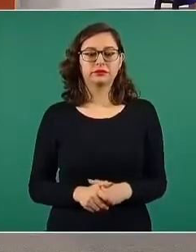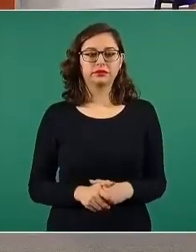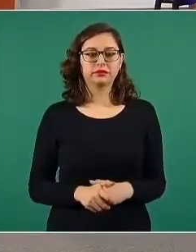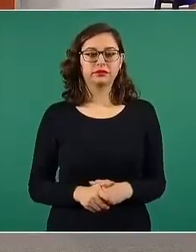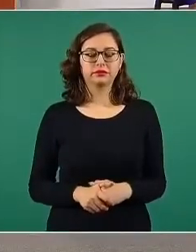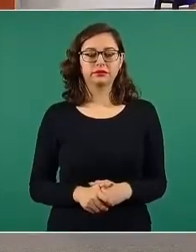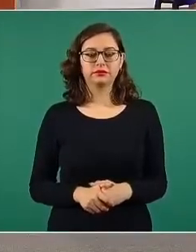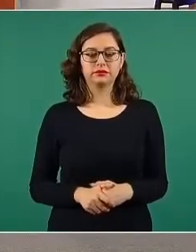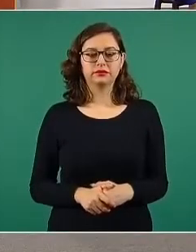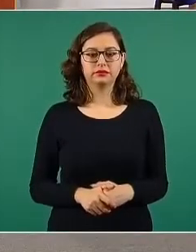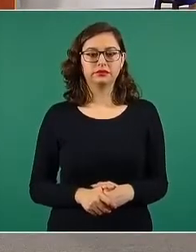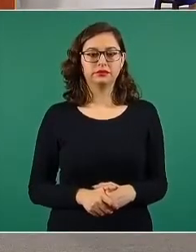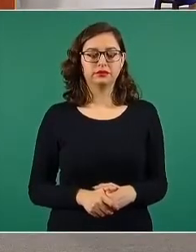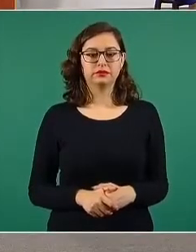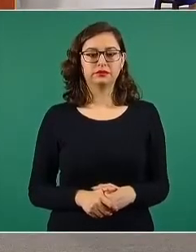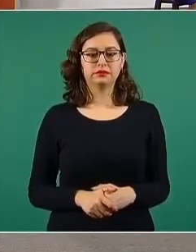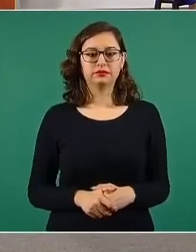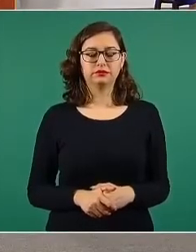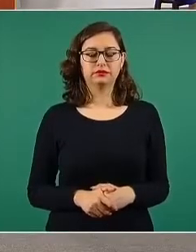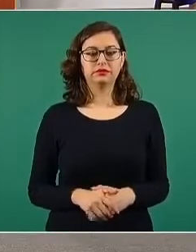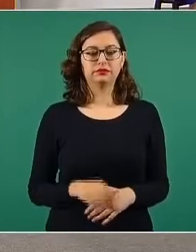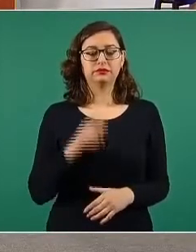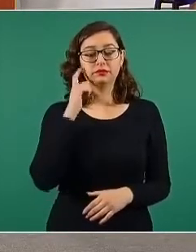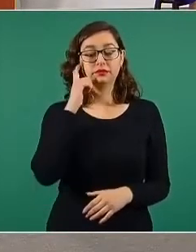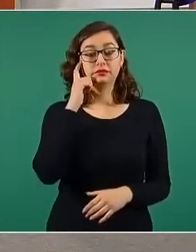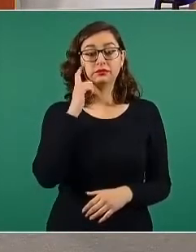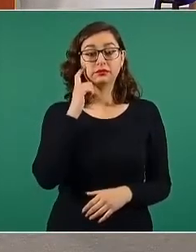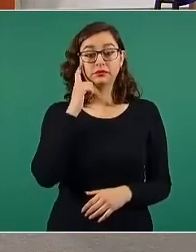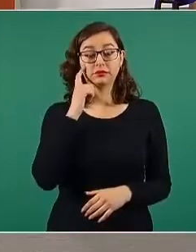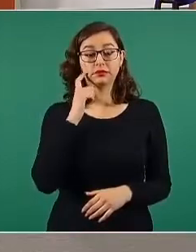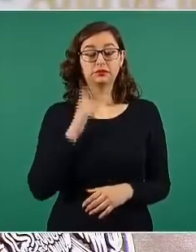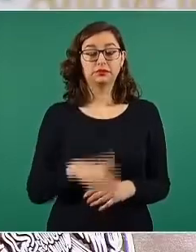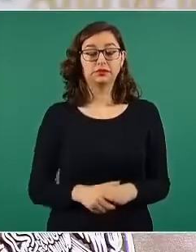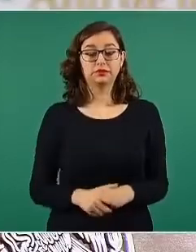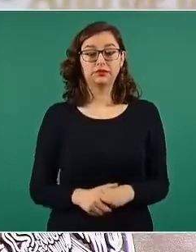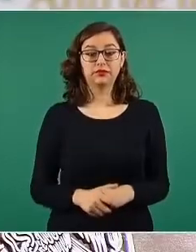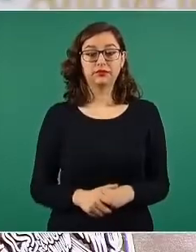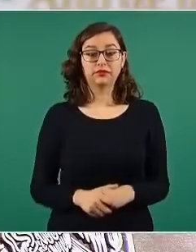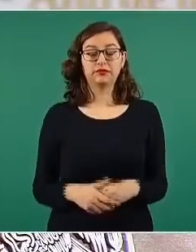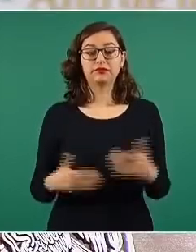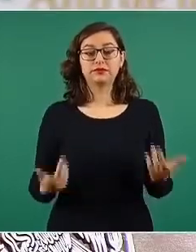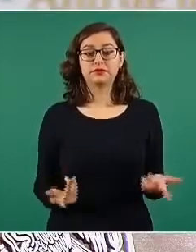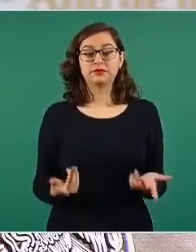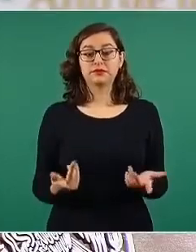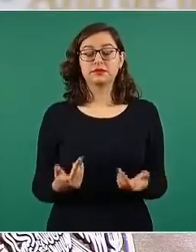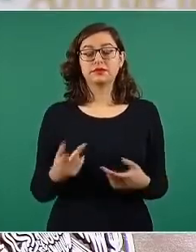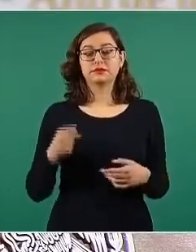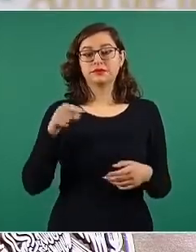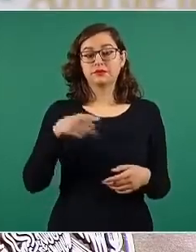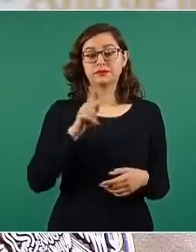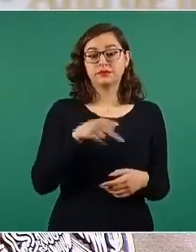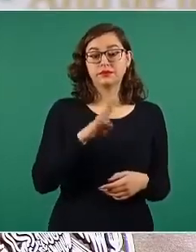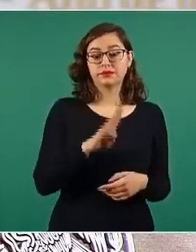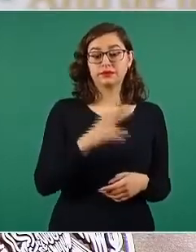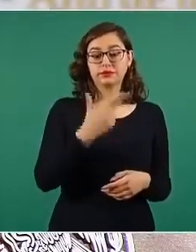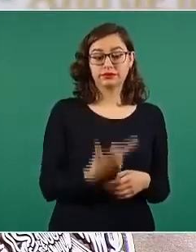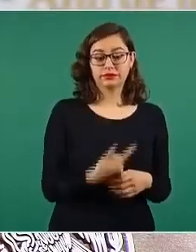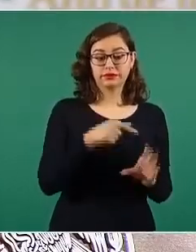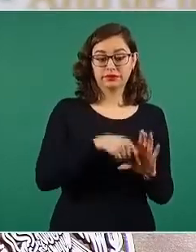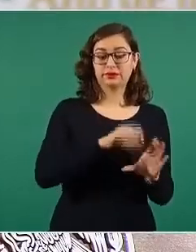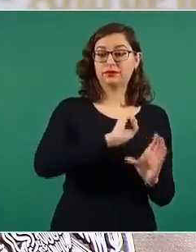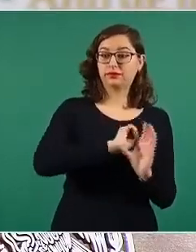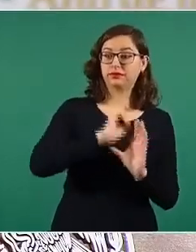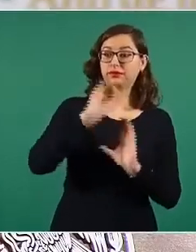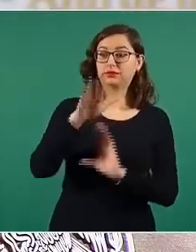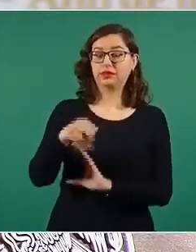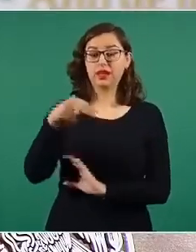empresas que se encuentran ahí vinculadas. KBH es la que termina mandando los recursos a NSO, que es la dueña en